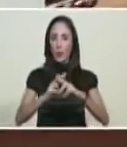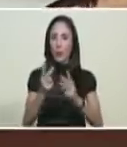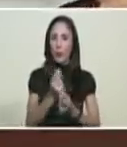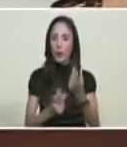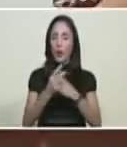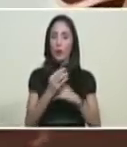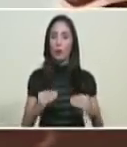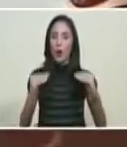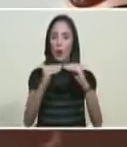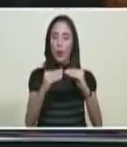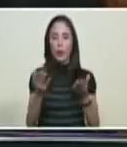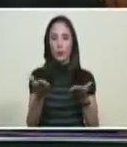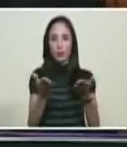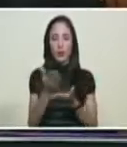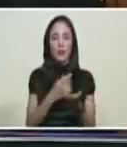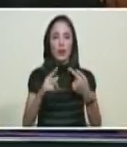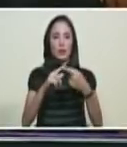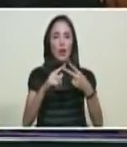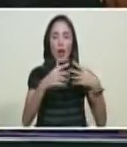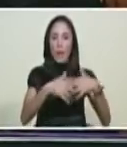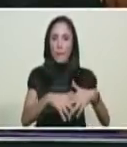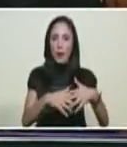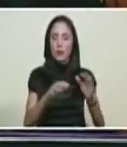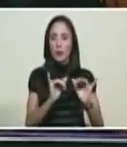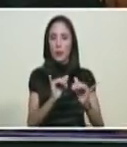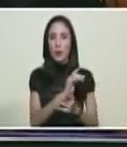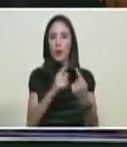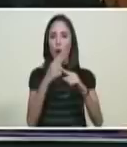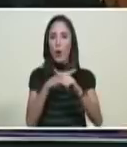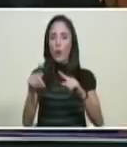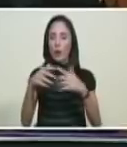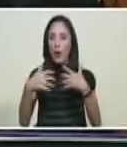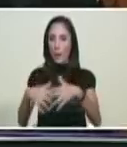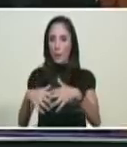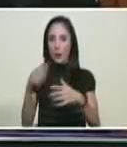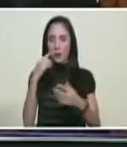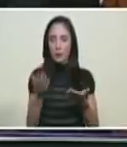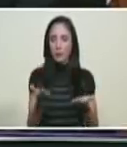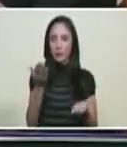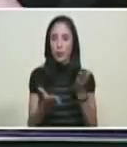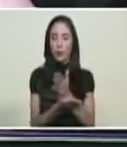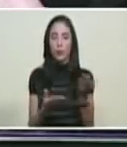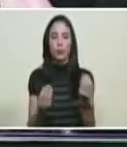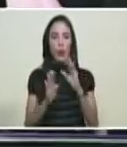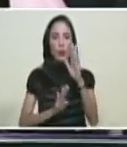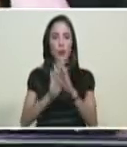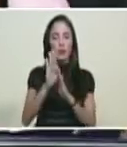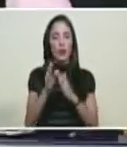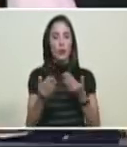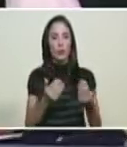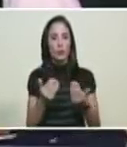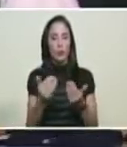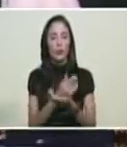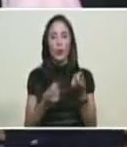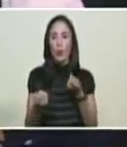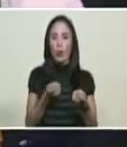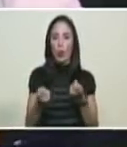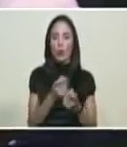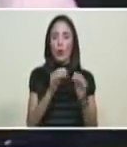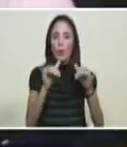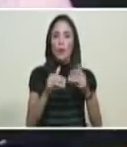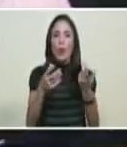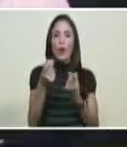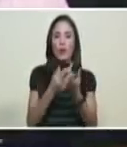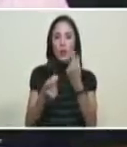manera conjunta entre PDVSA y la empresa prestadora de servicios a los fines de garantizar el correcto manejo de nuestros